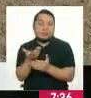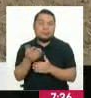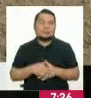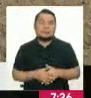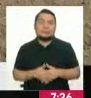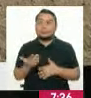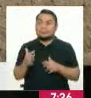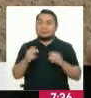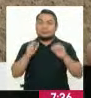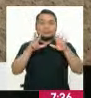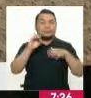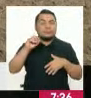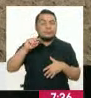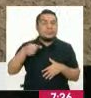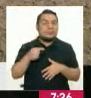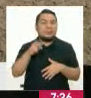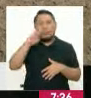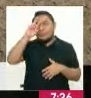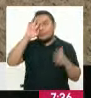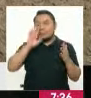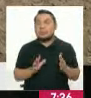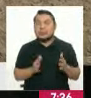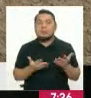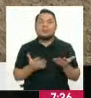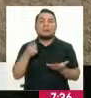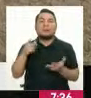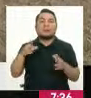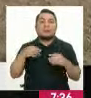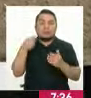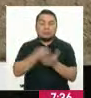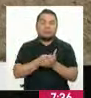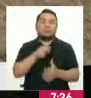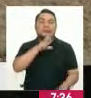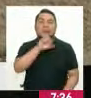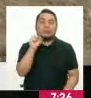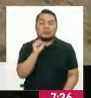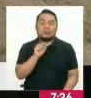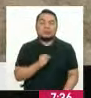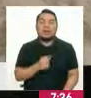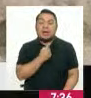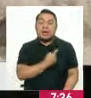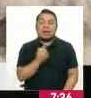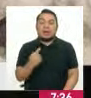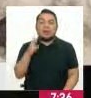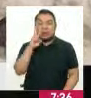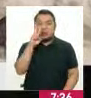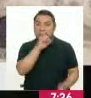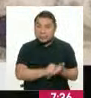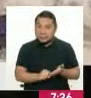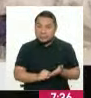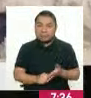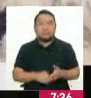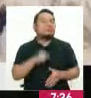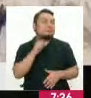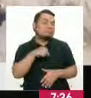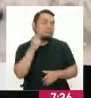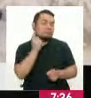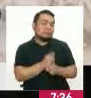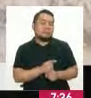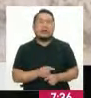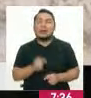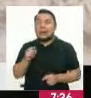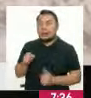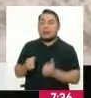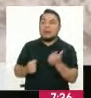más de 80.000 peruanos que reciben 300 soles cada dos meses. Es correcto. Eso es un poco el apoyo